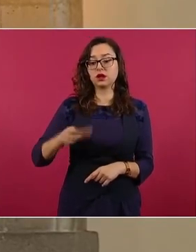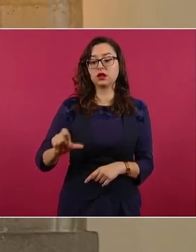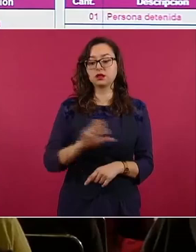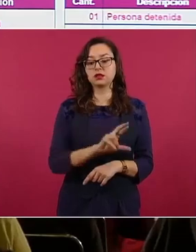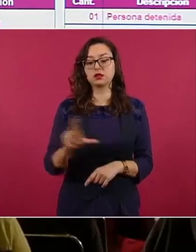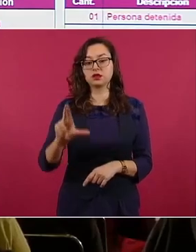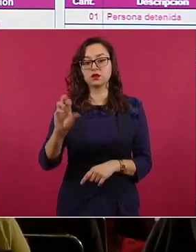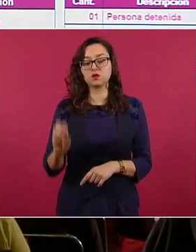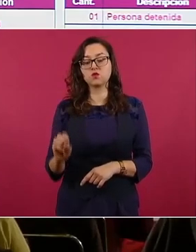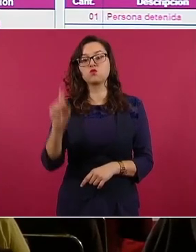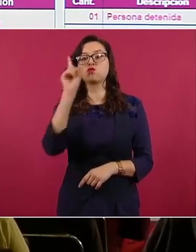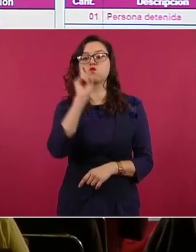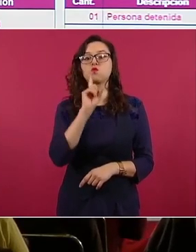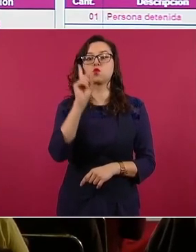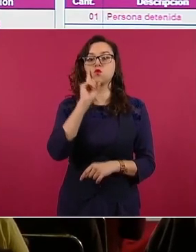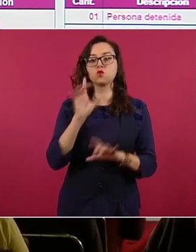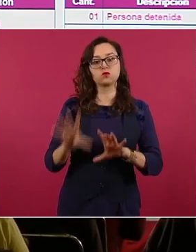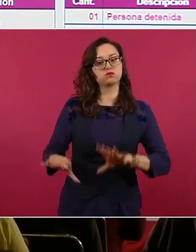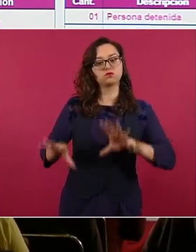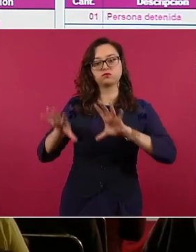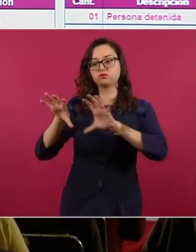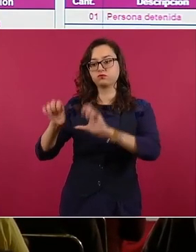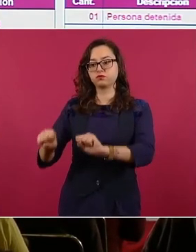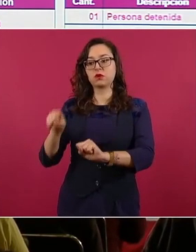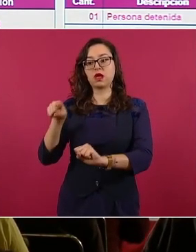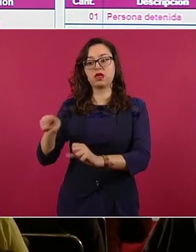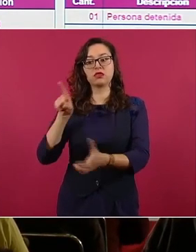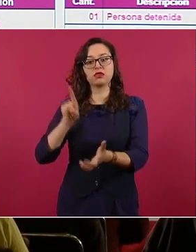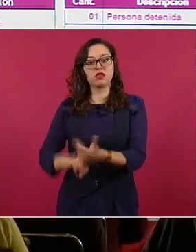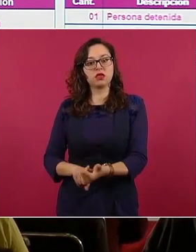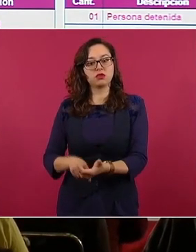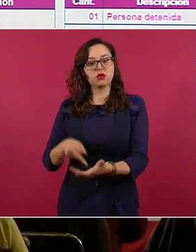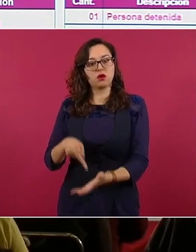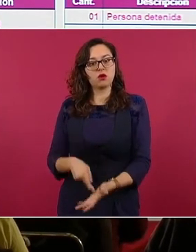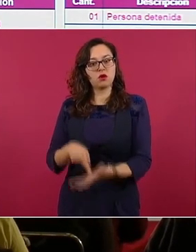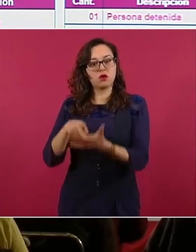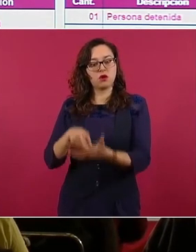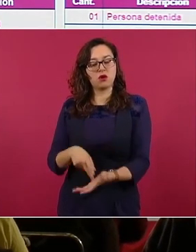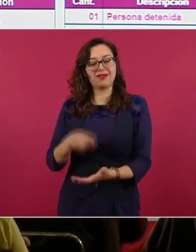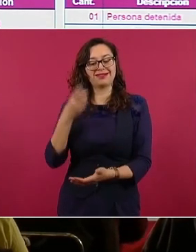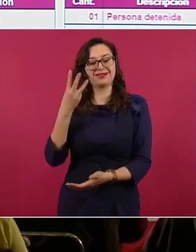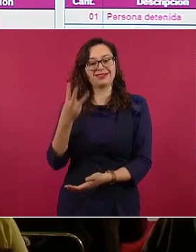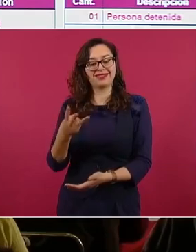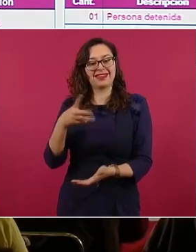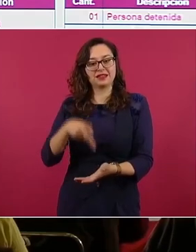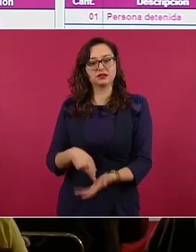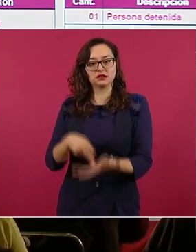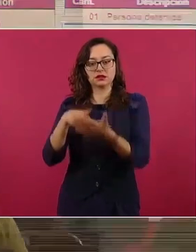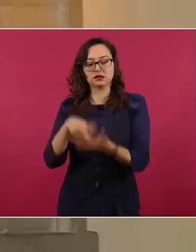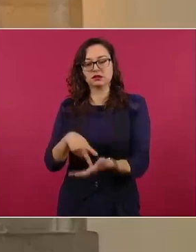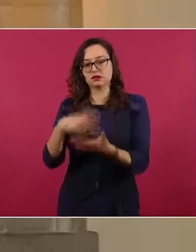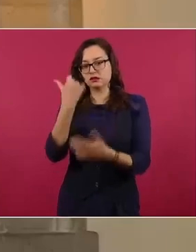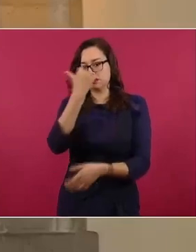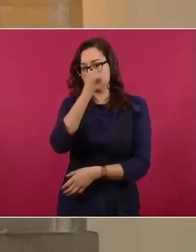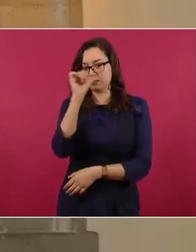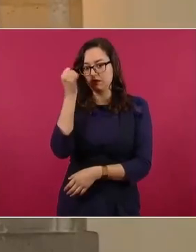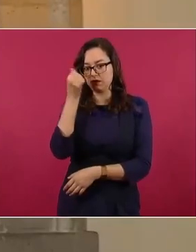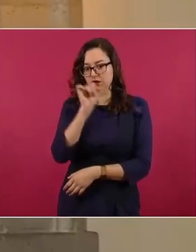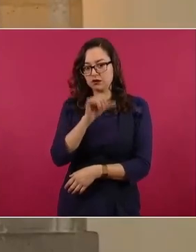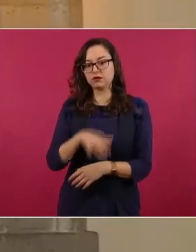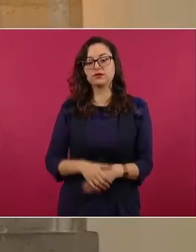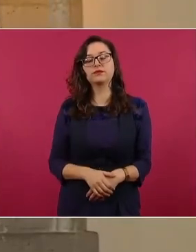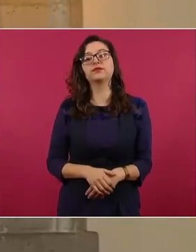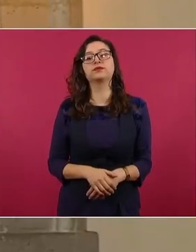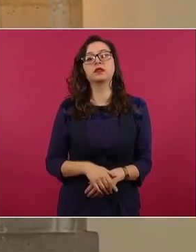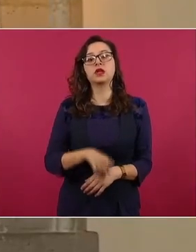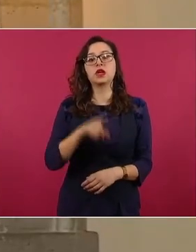femenina, una mujer, con 3.3 kilogramos de cocaína. En Ciudad Juárez fue detenida